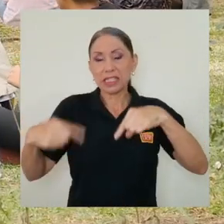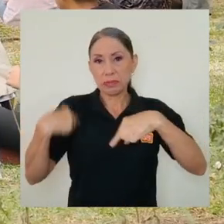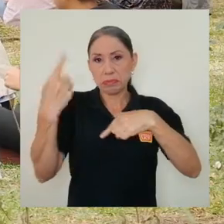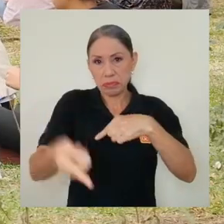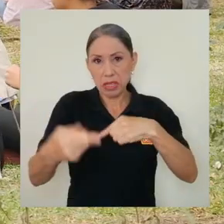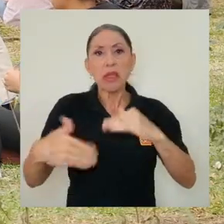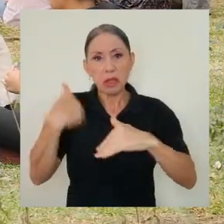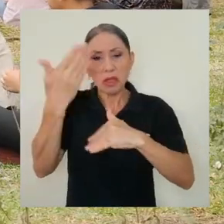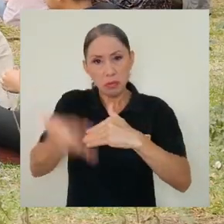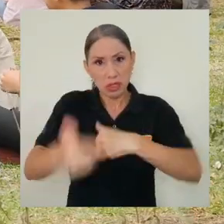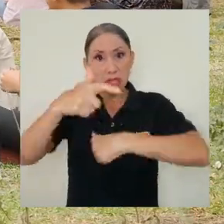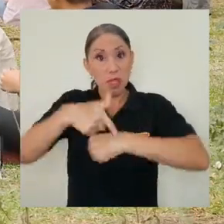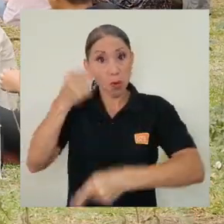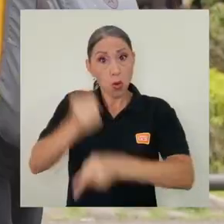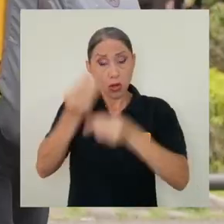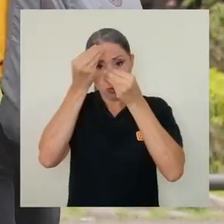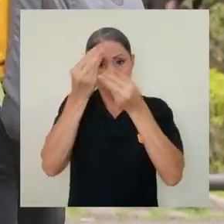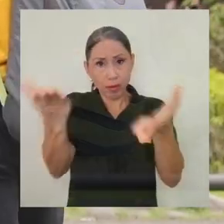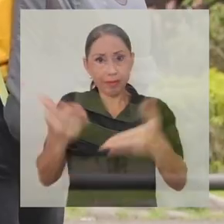oportunamente.